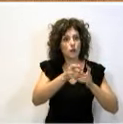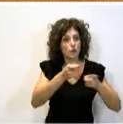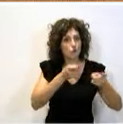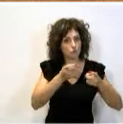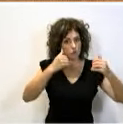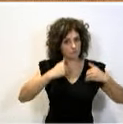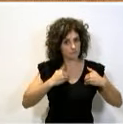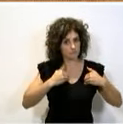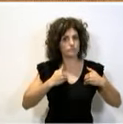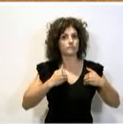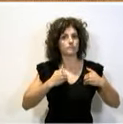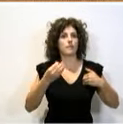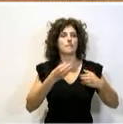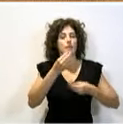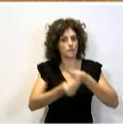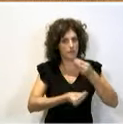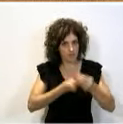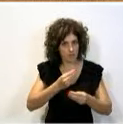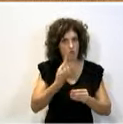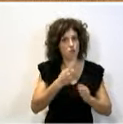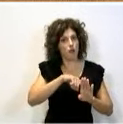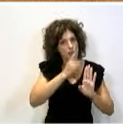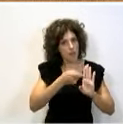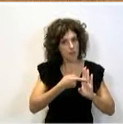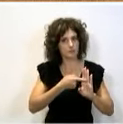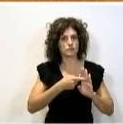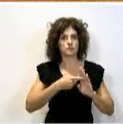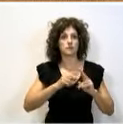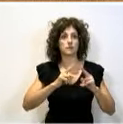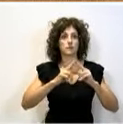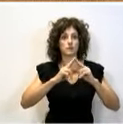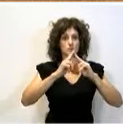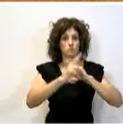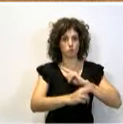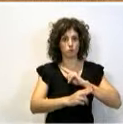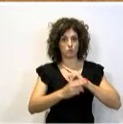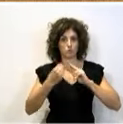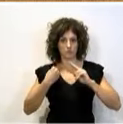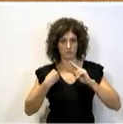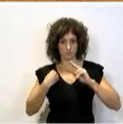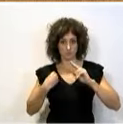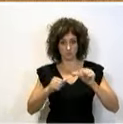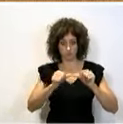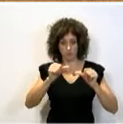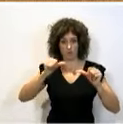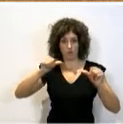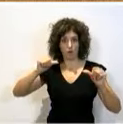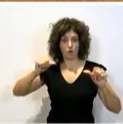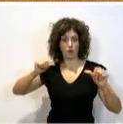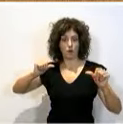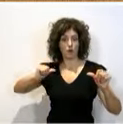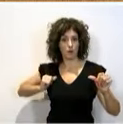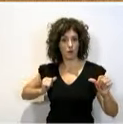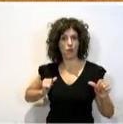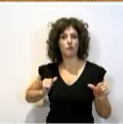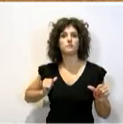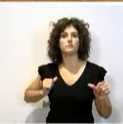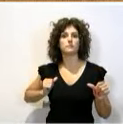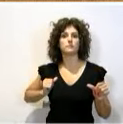que se tiene que hacer con una ley que lo motive y que responde, y que responde, como lo ha hecho a lo largo de la historia, a un